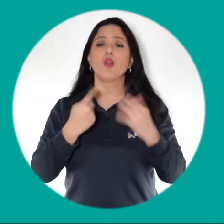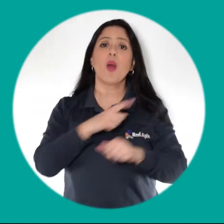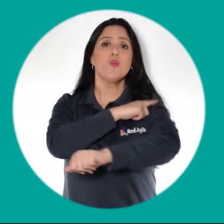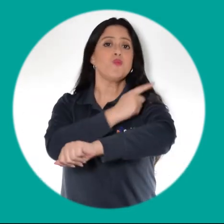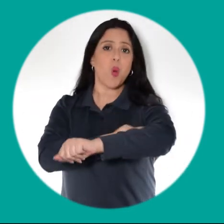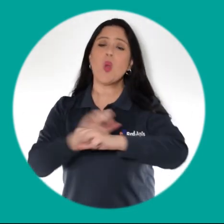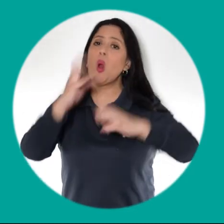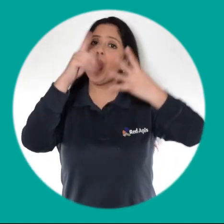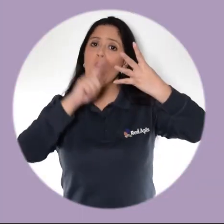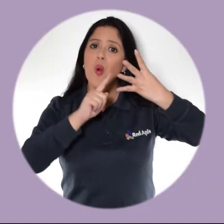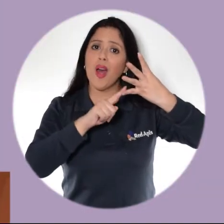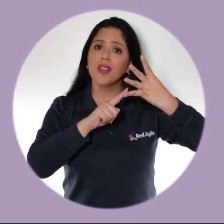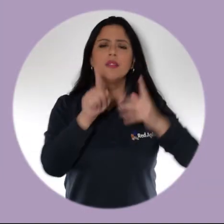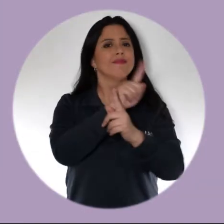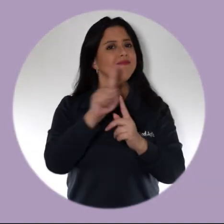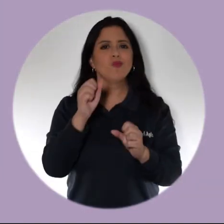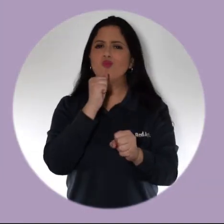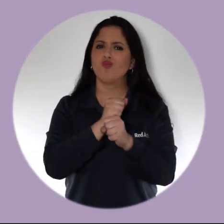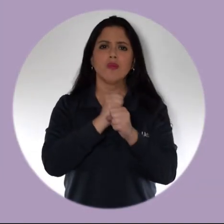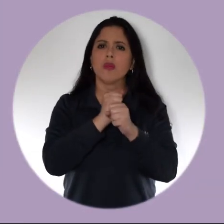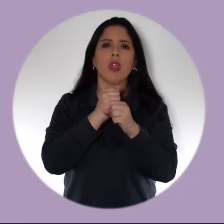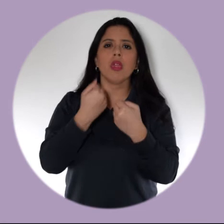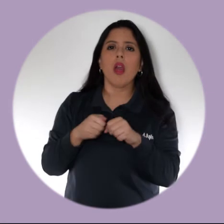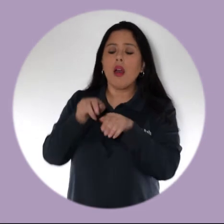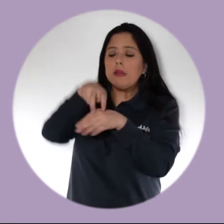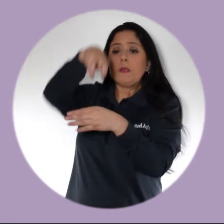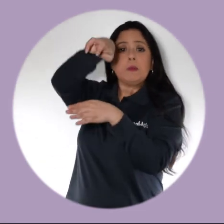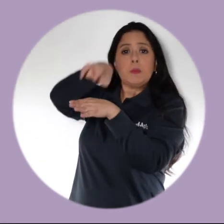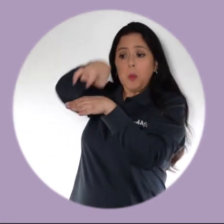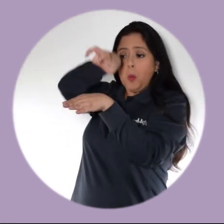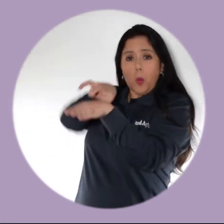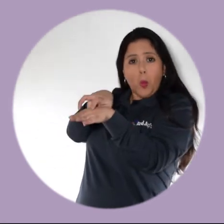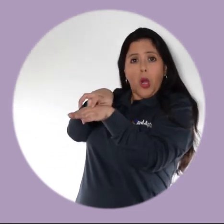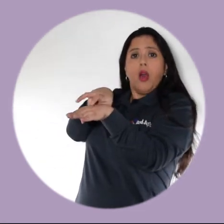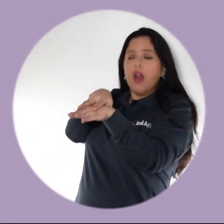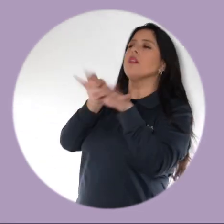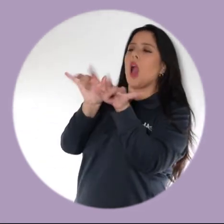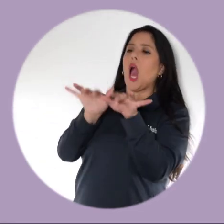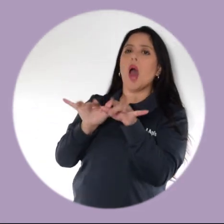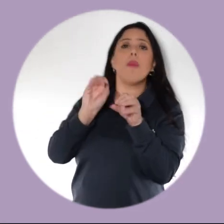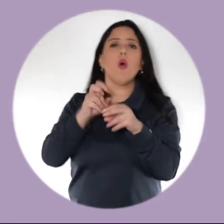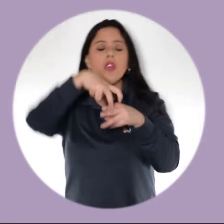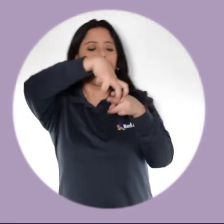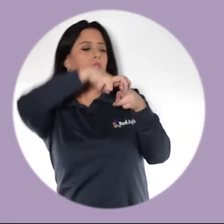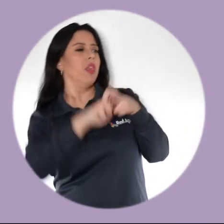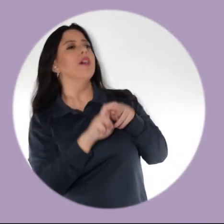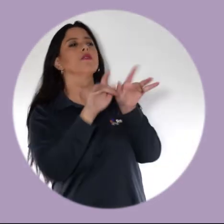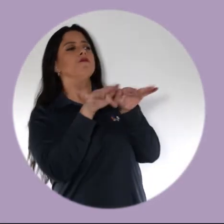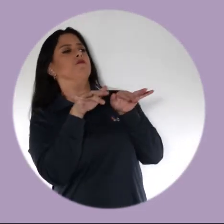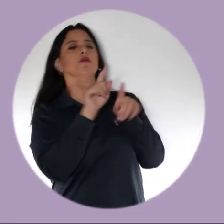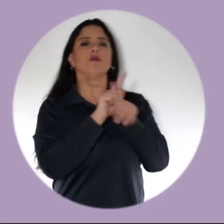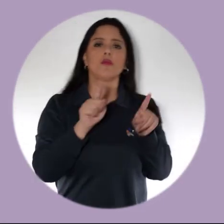musculares. 4. No trabajes sobre la cama o el sofá. Evita trabajar de forma remota o